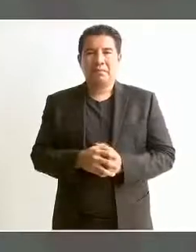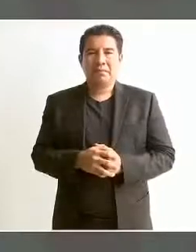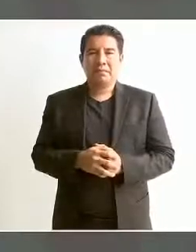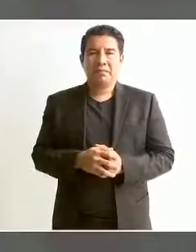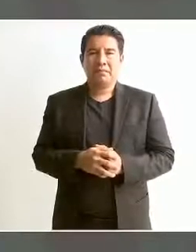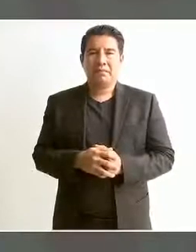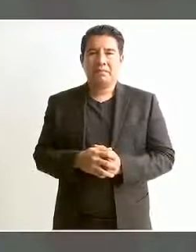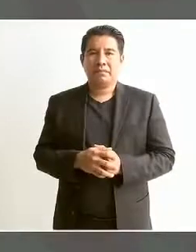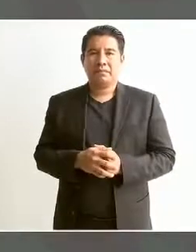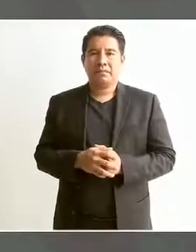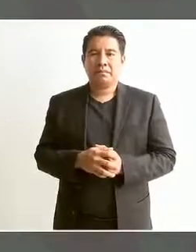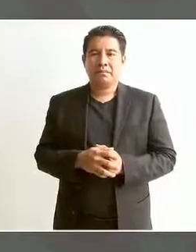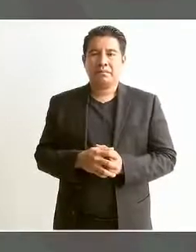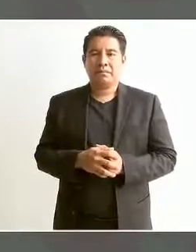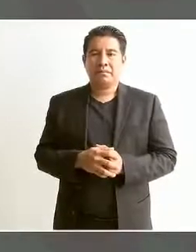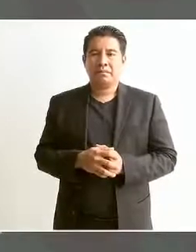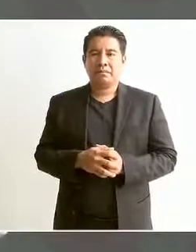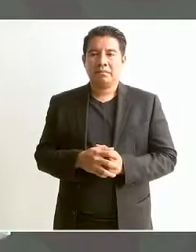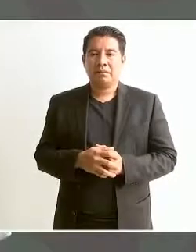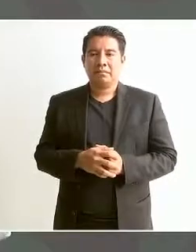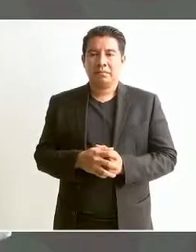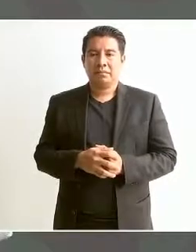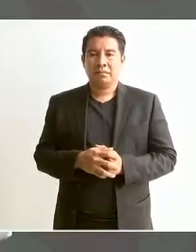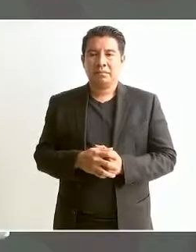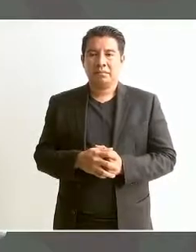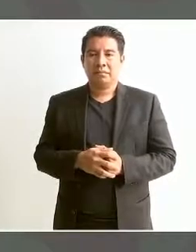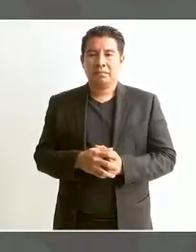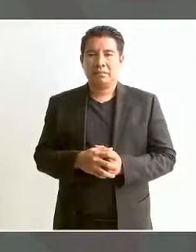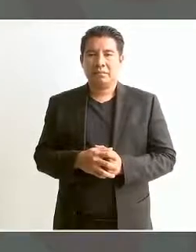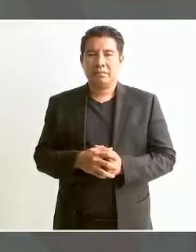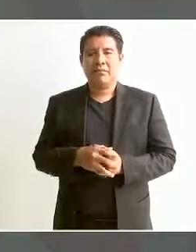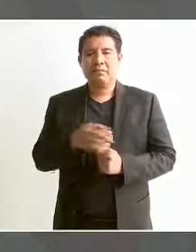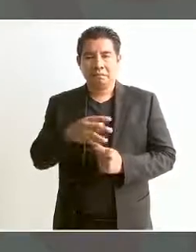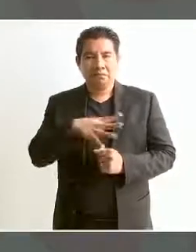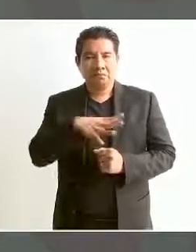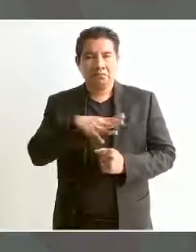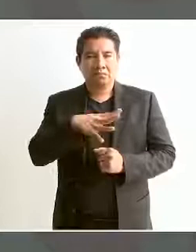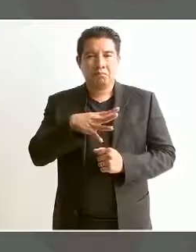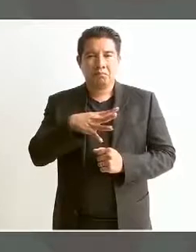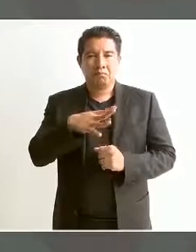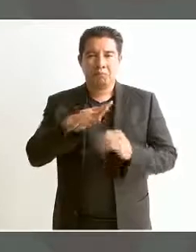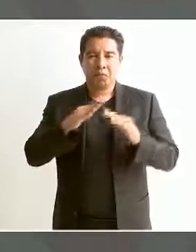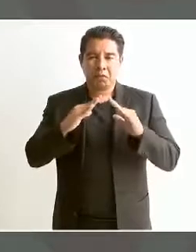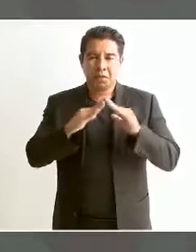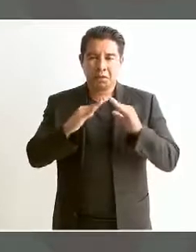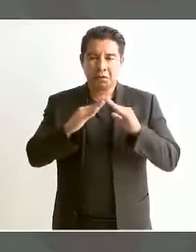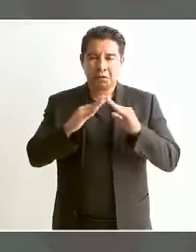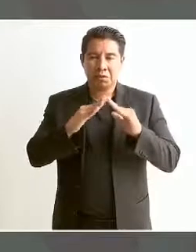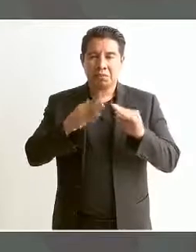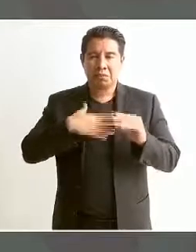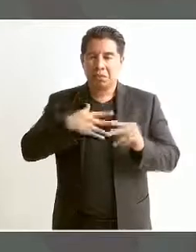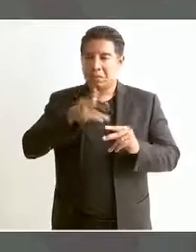Ahí tengo una casa que me heredaron mis padres.